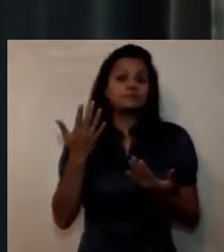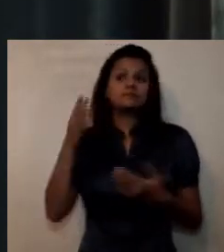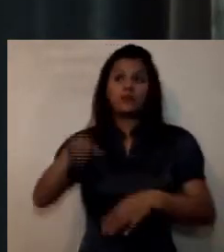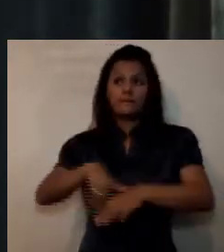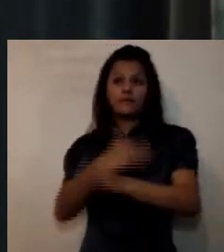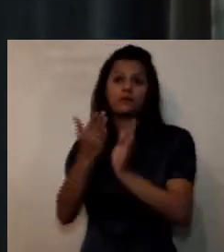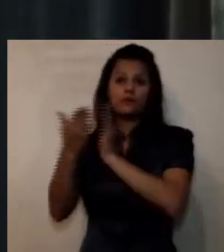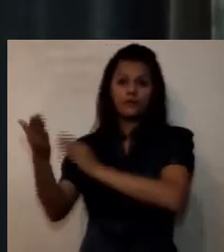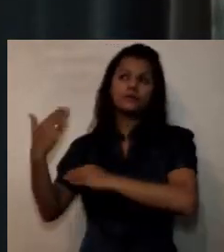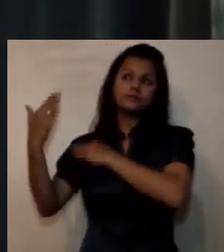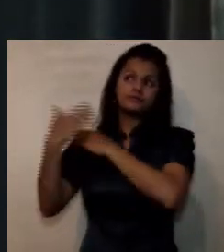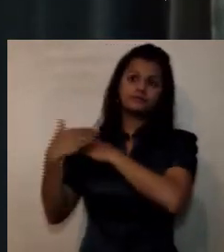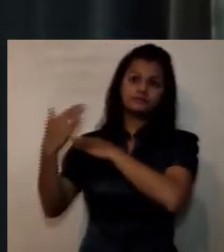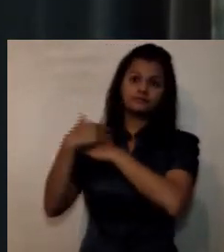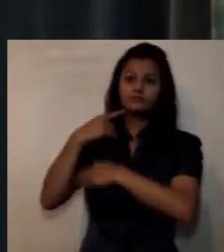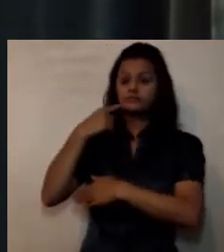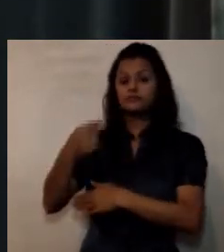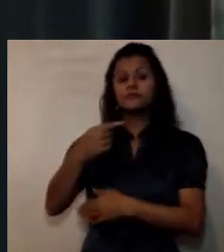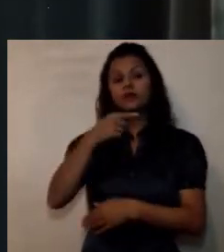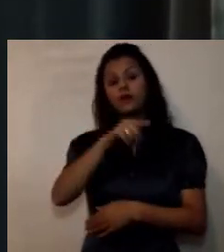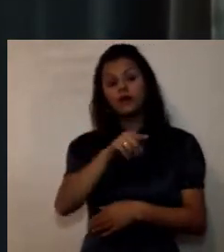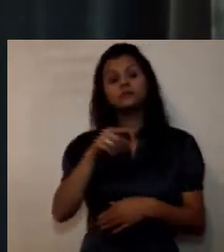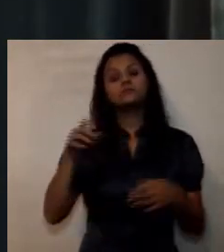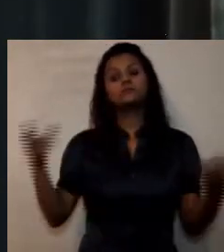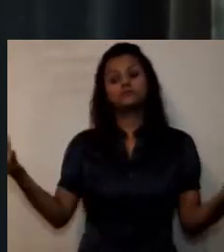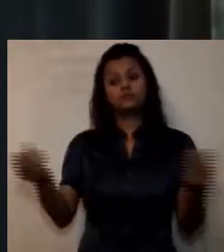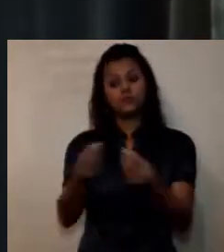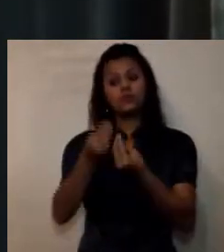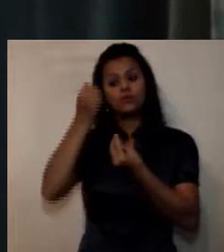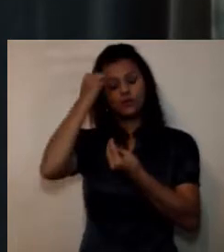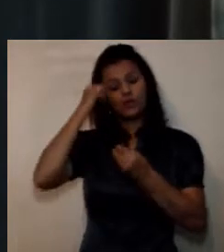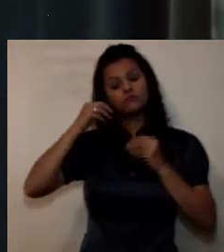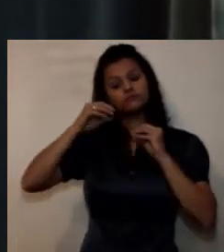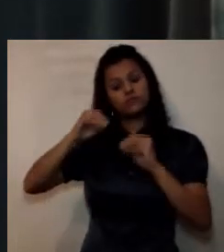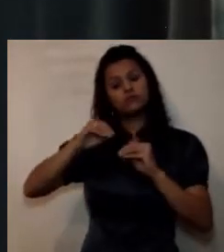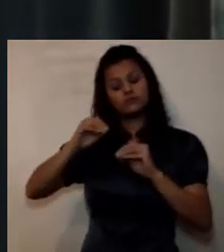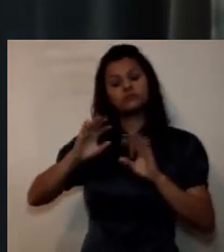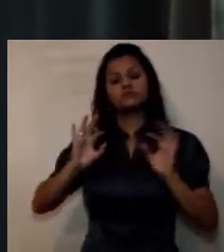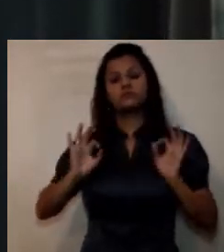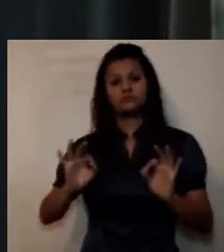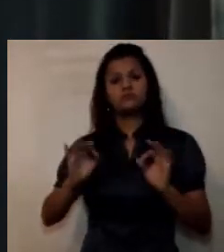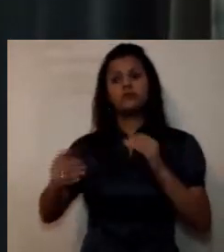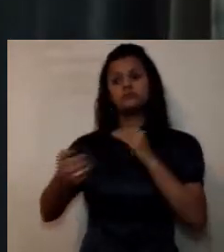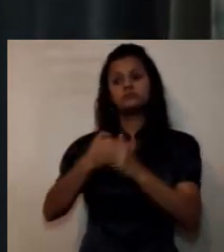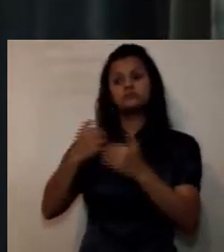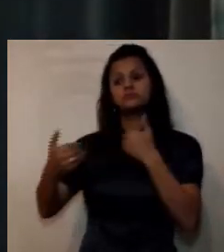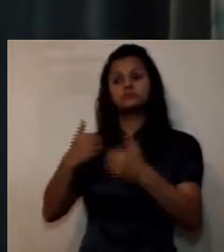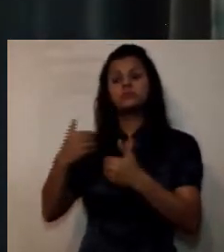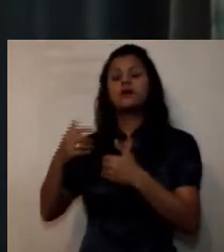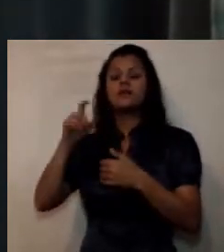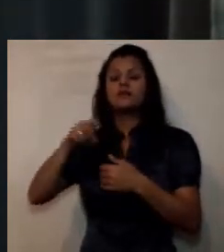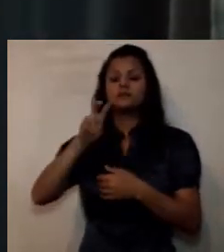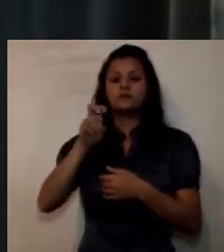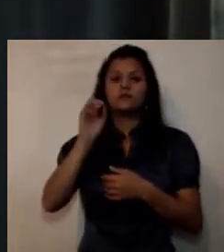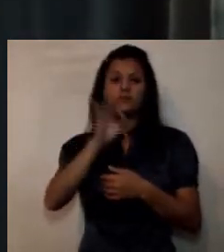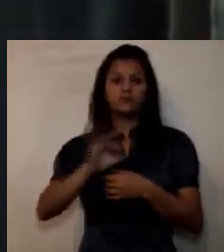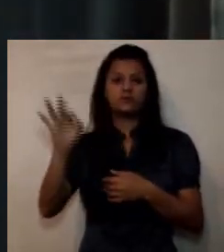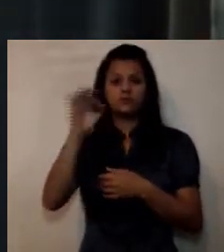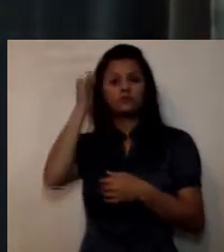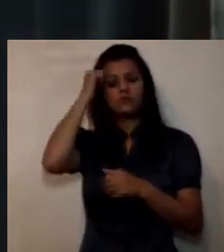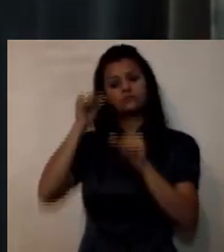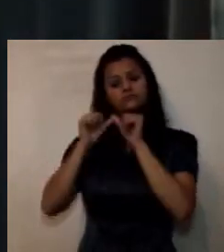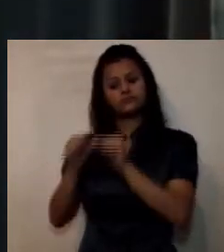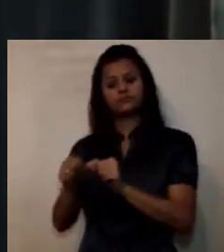educacional ha solicitado que esa formalización se dé el 70% de docentes de planta el 20% de docentes